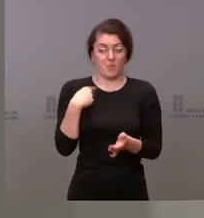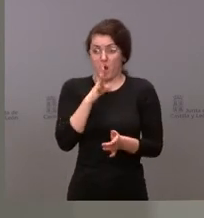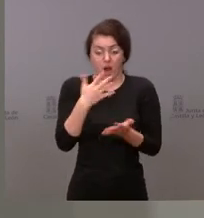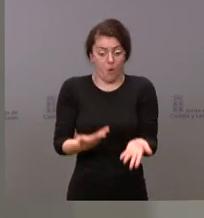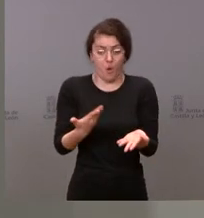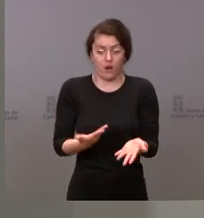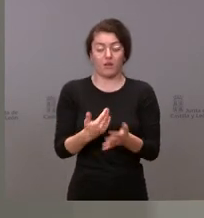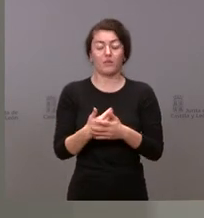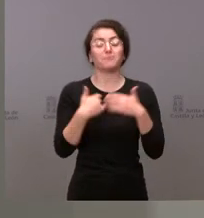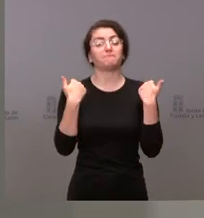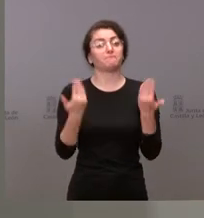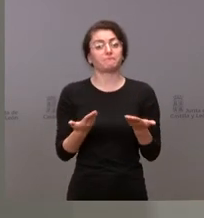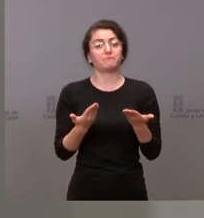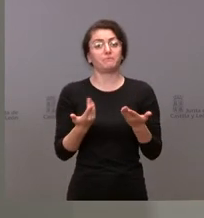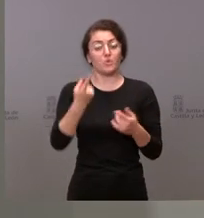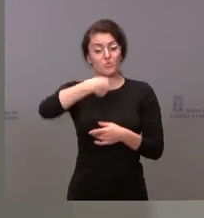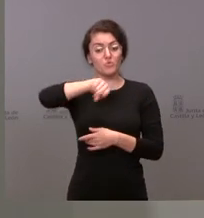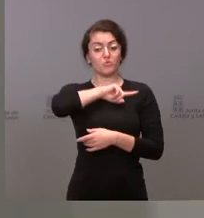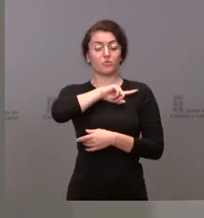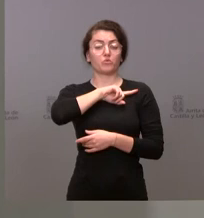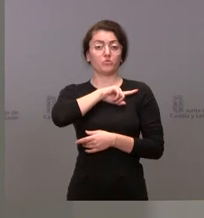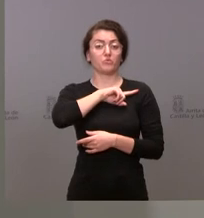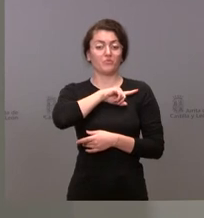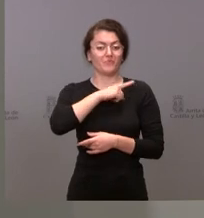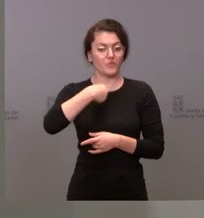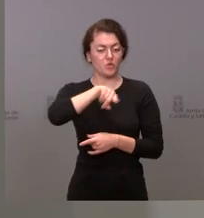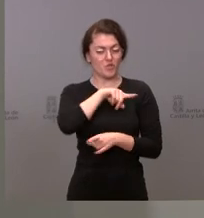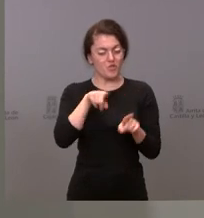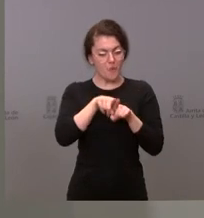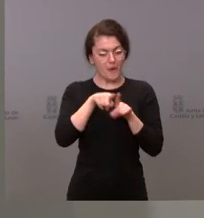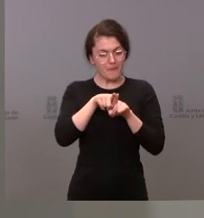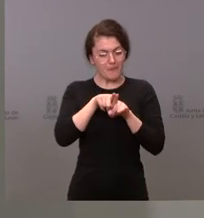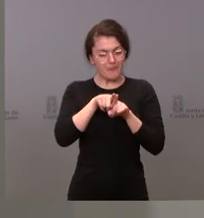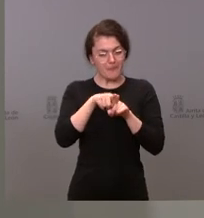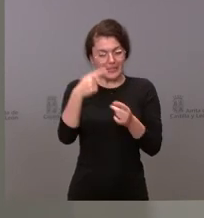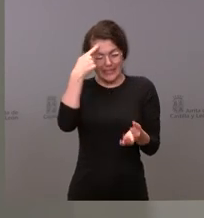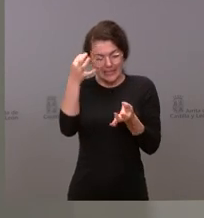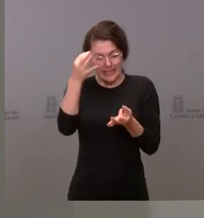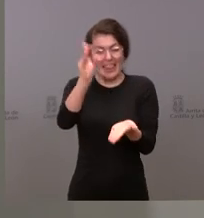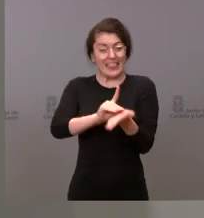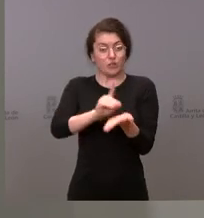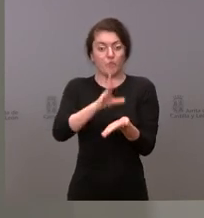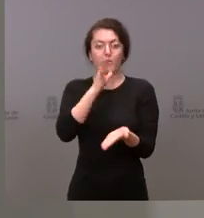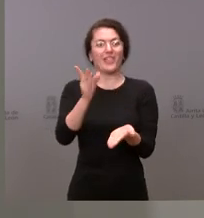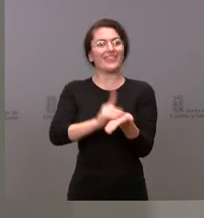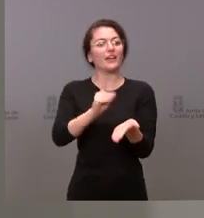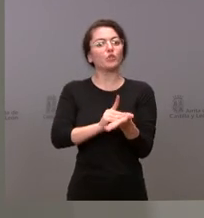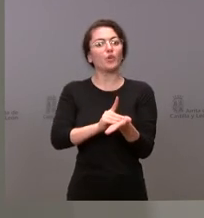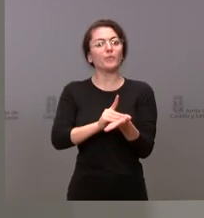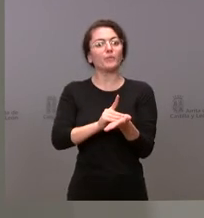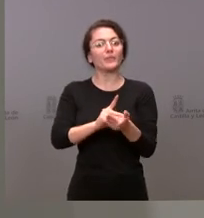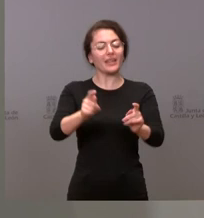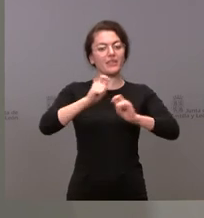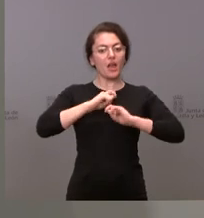entonces nosotros somos tan maniáticos de los datos porque los datos una de las cosas que nos permiten es quitarle pasión